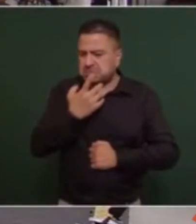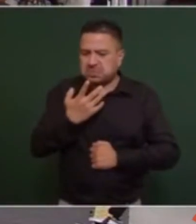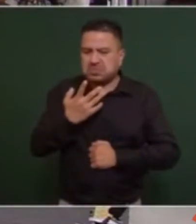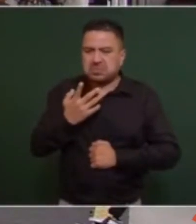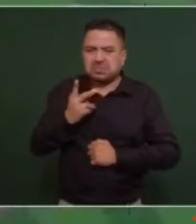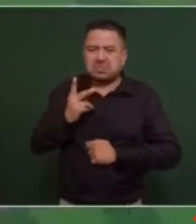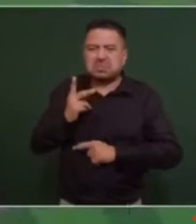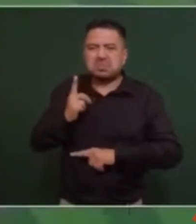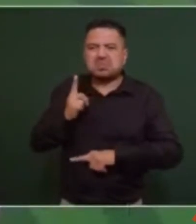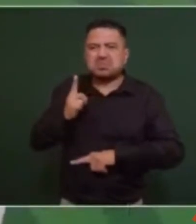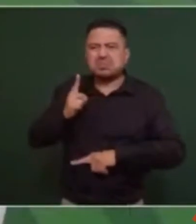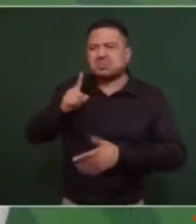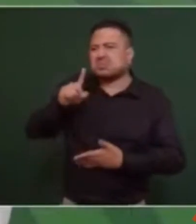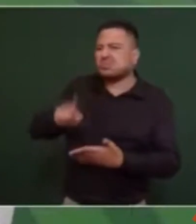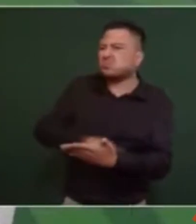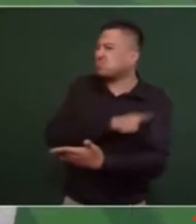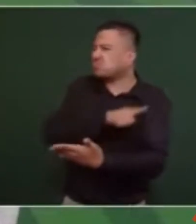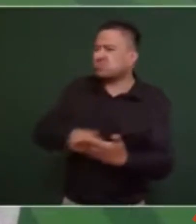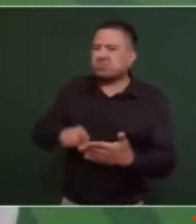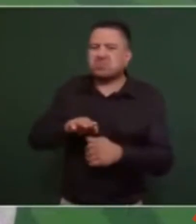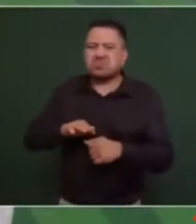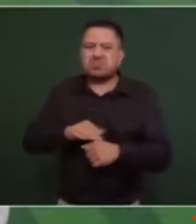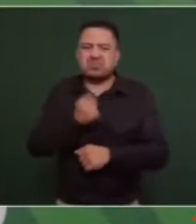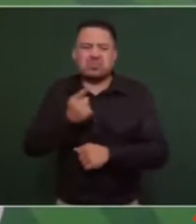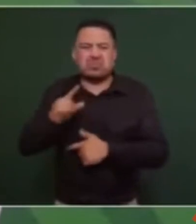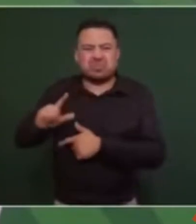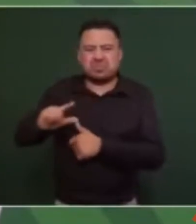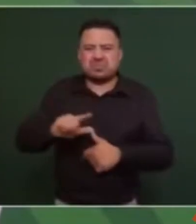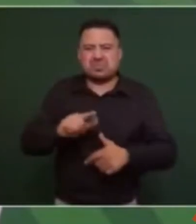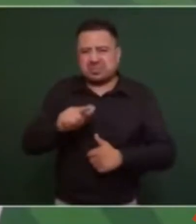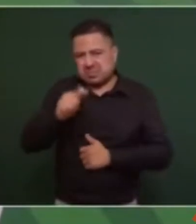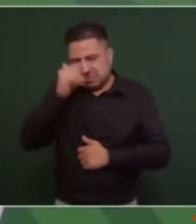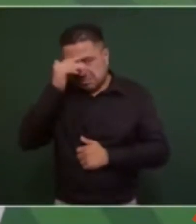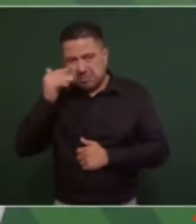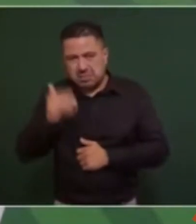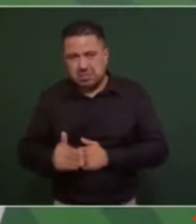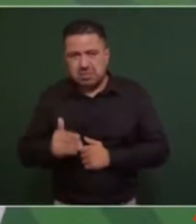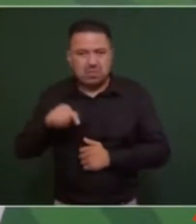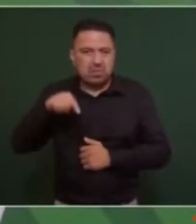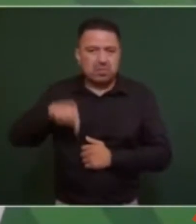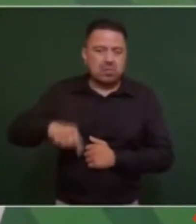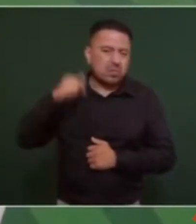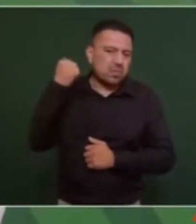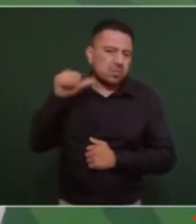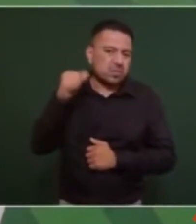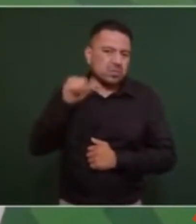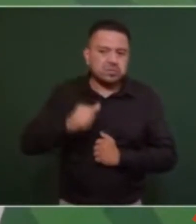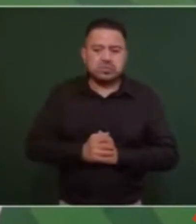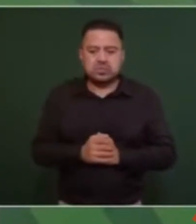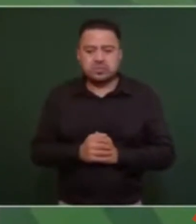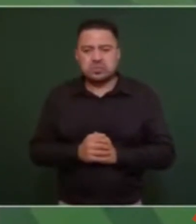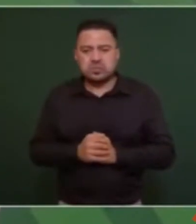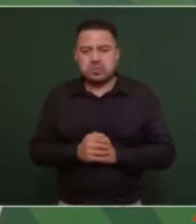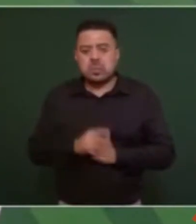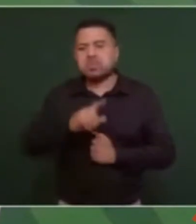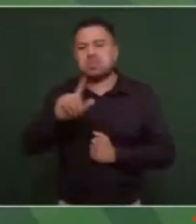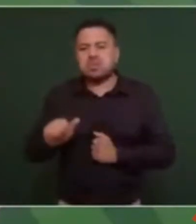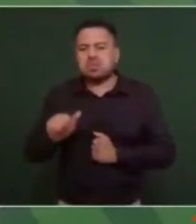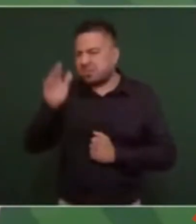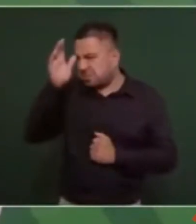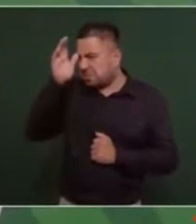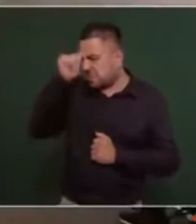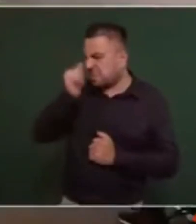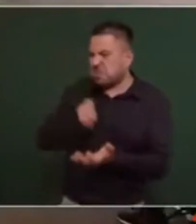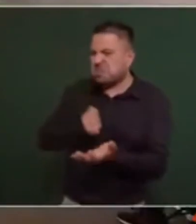por la situación de Acapulco y se acordó hacerlo